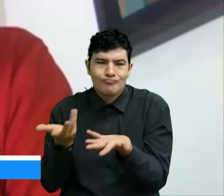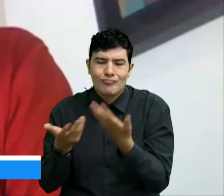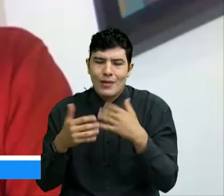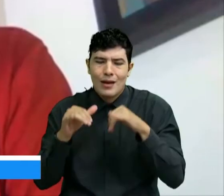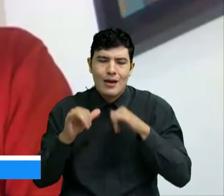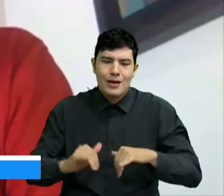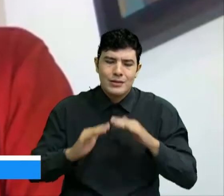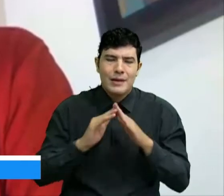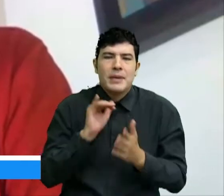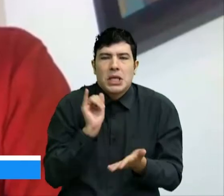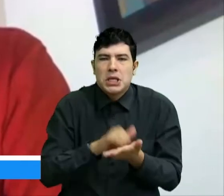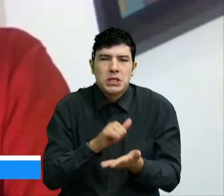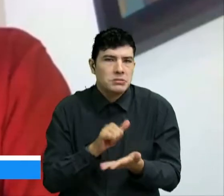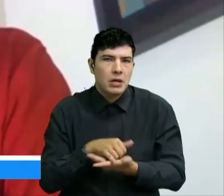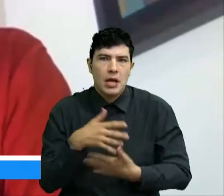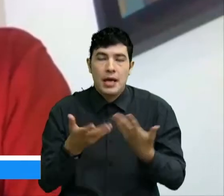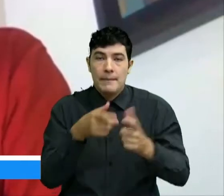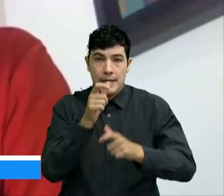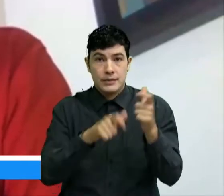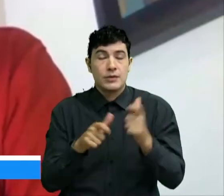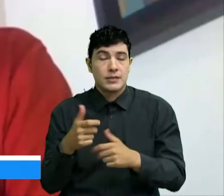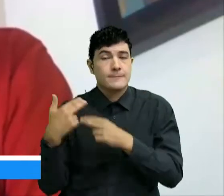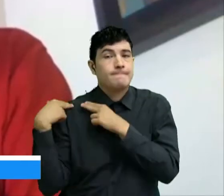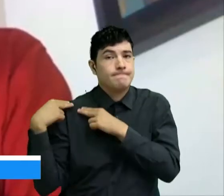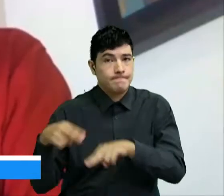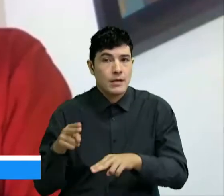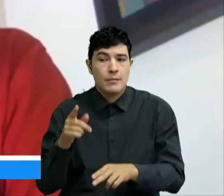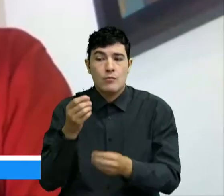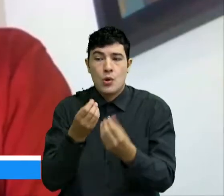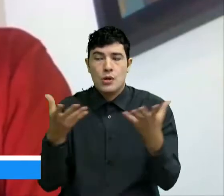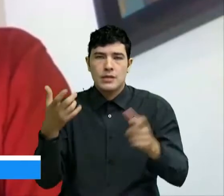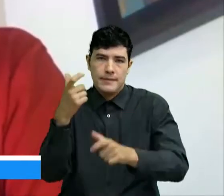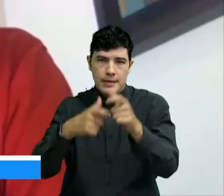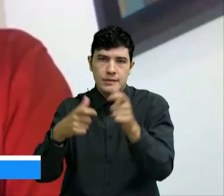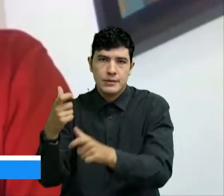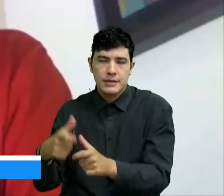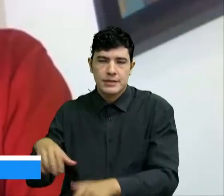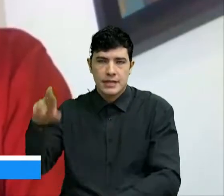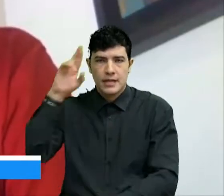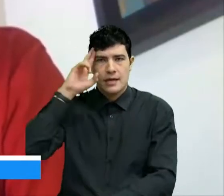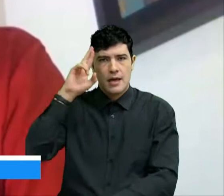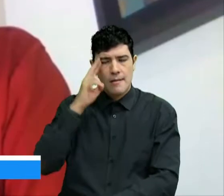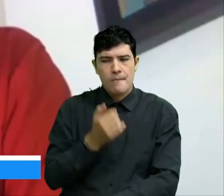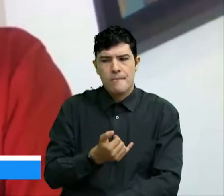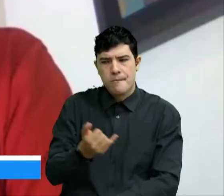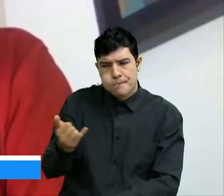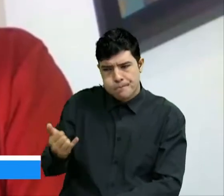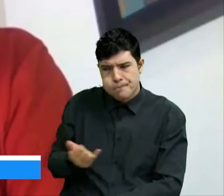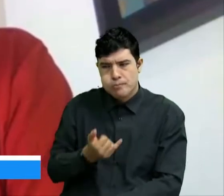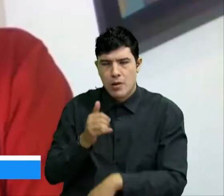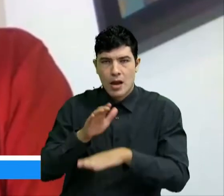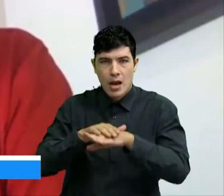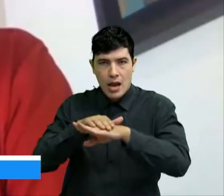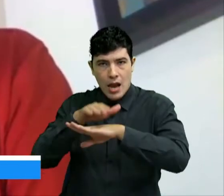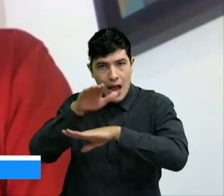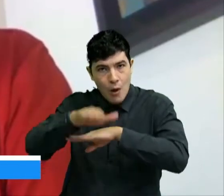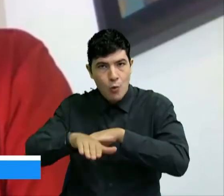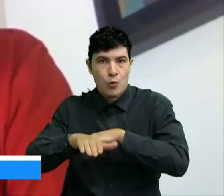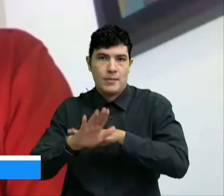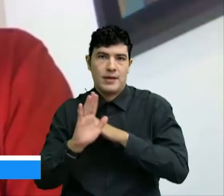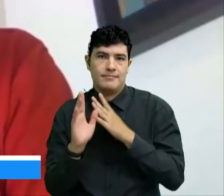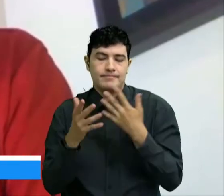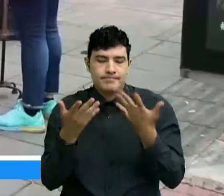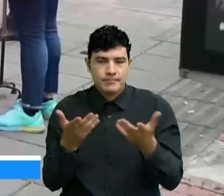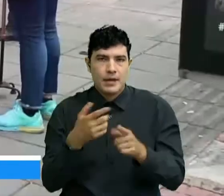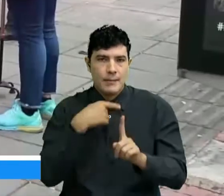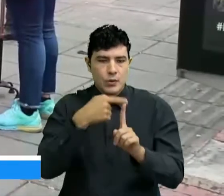yo veo que hay mucha irresponsabilidad por parte de muchas personas y eso precisamente hace que los casos